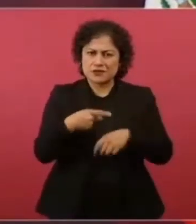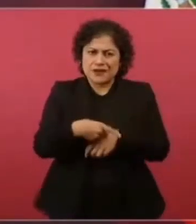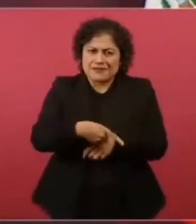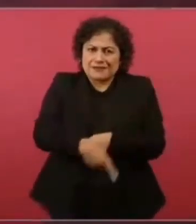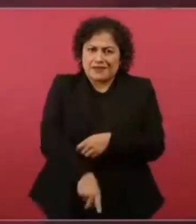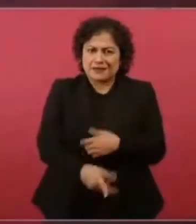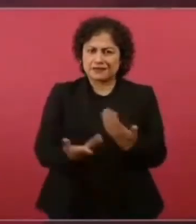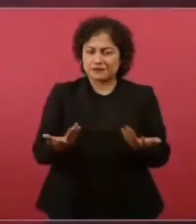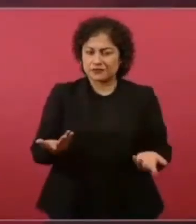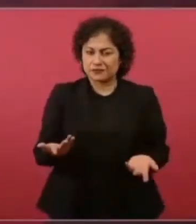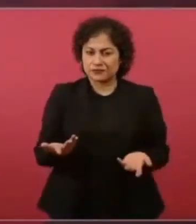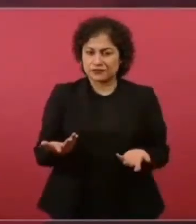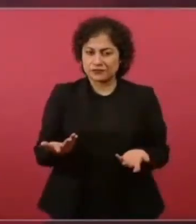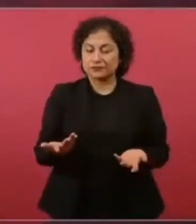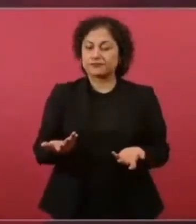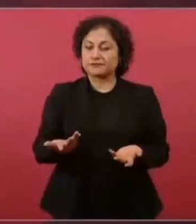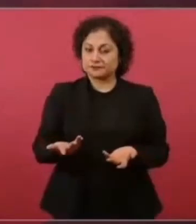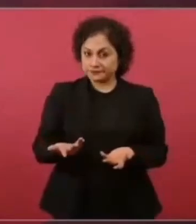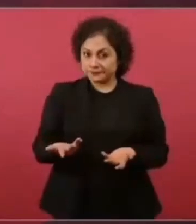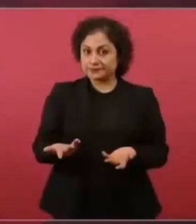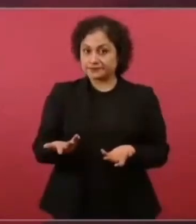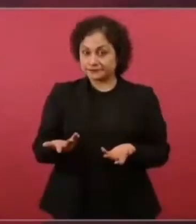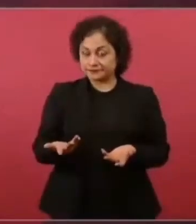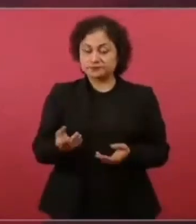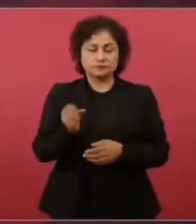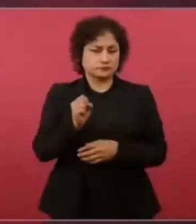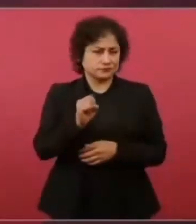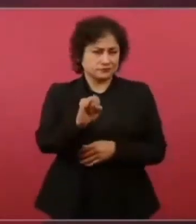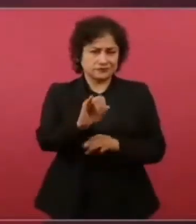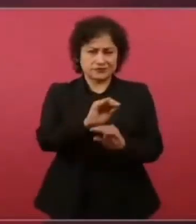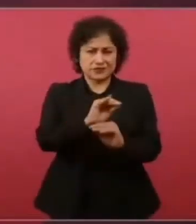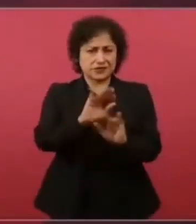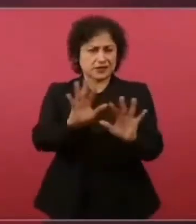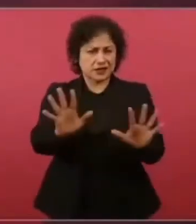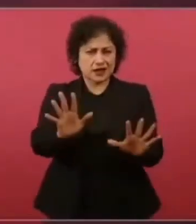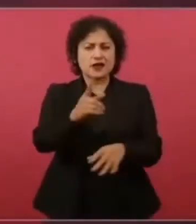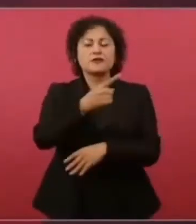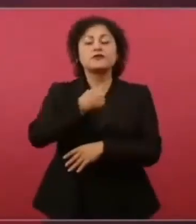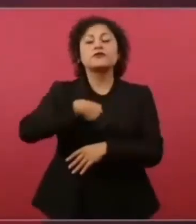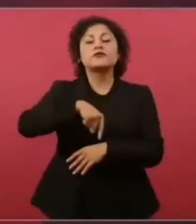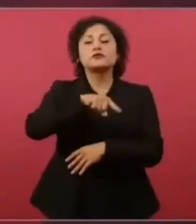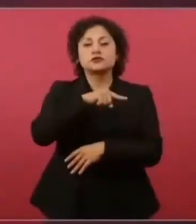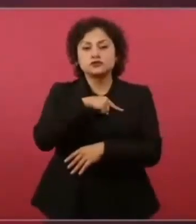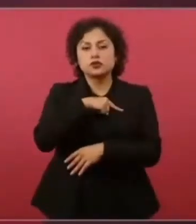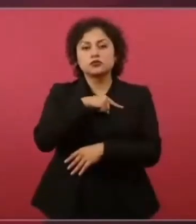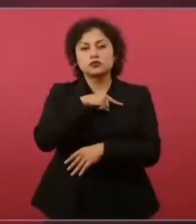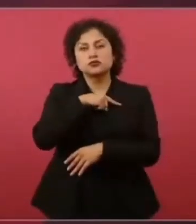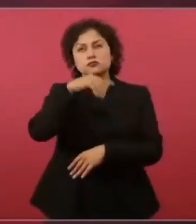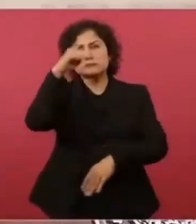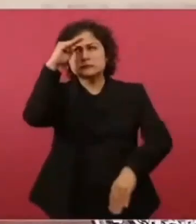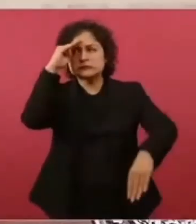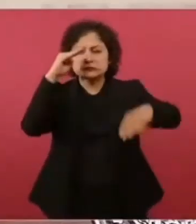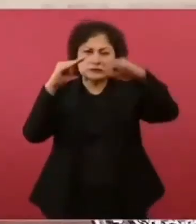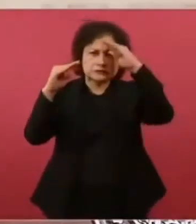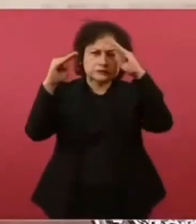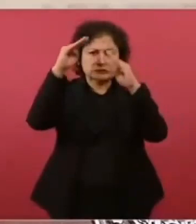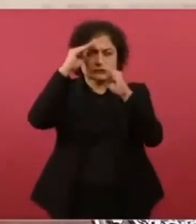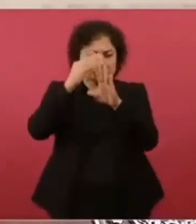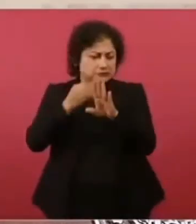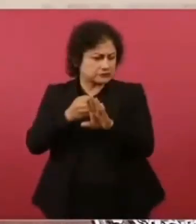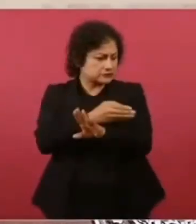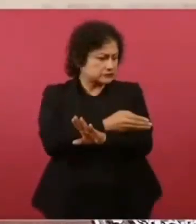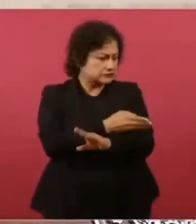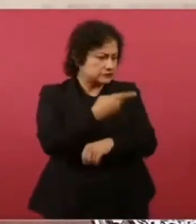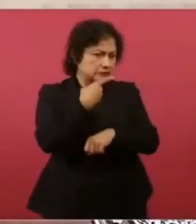Entonces, sí estamos nosotros buscando reparar daños,